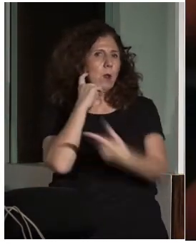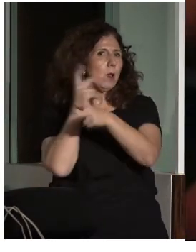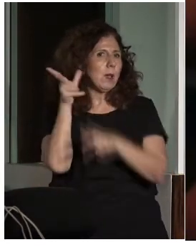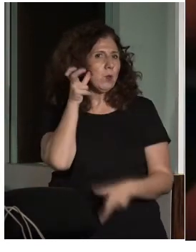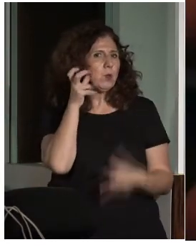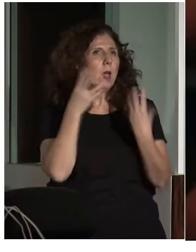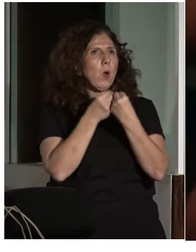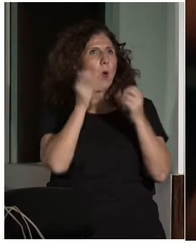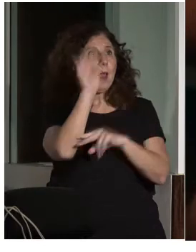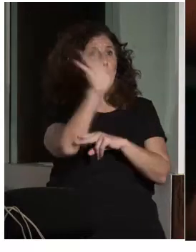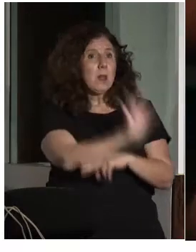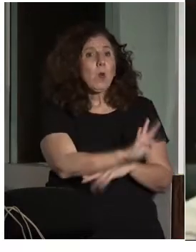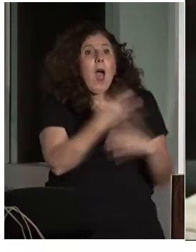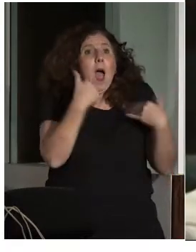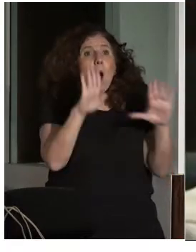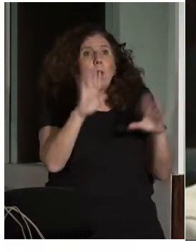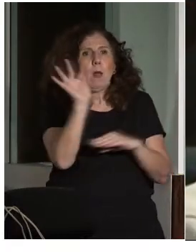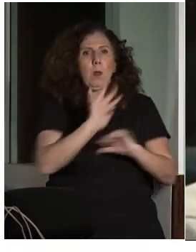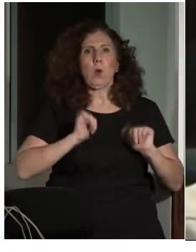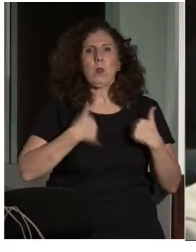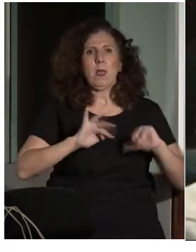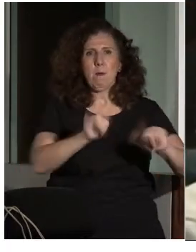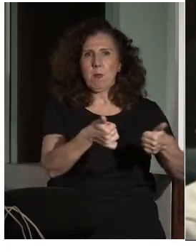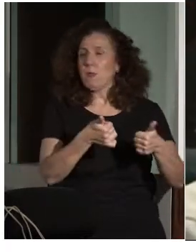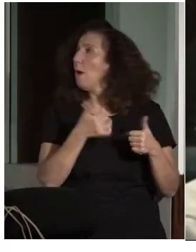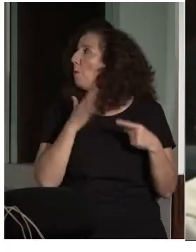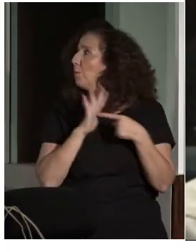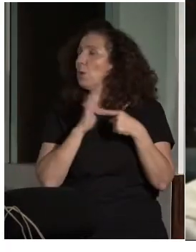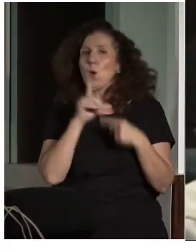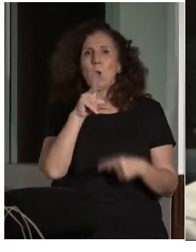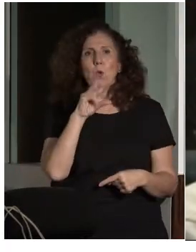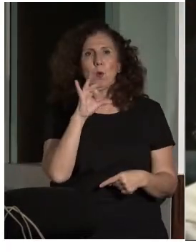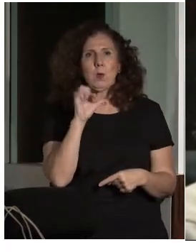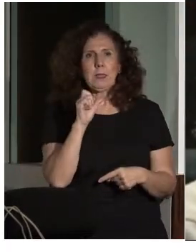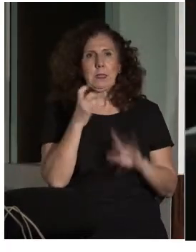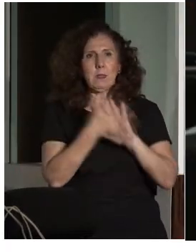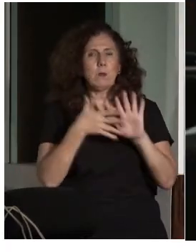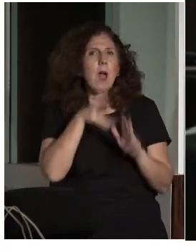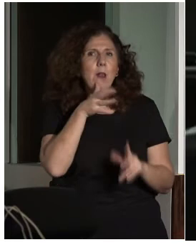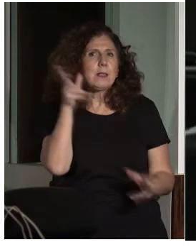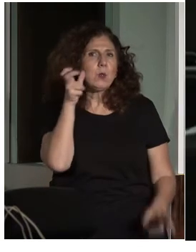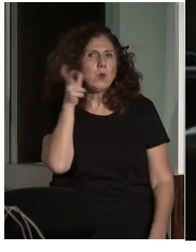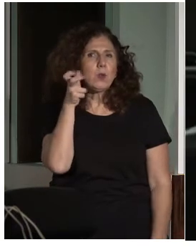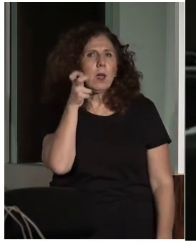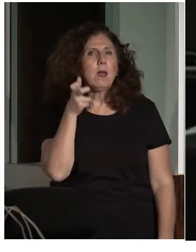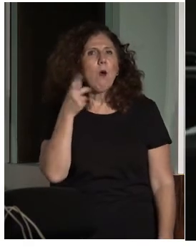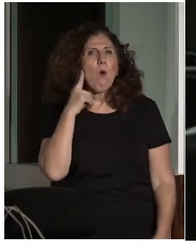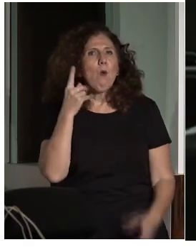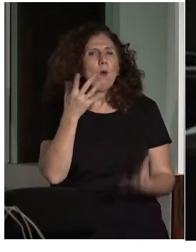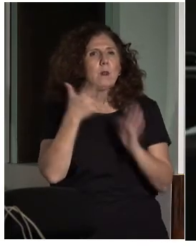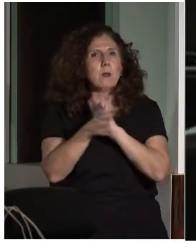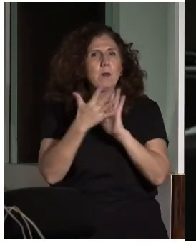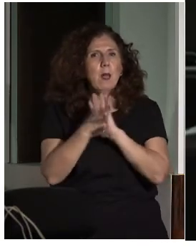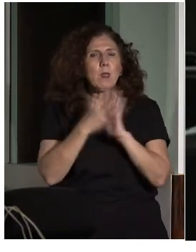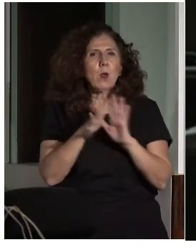si la película ya ha empezado. Luis ya ha usado Audis Mobile. Vicente y Enrique se apean. El